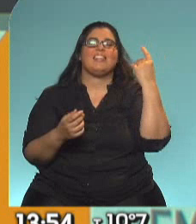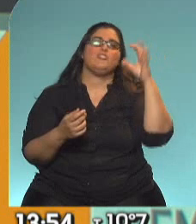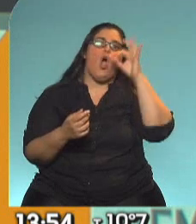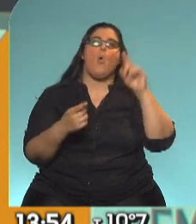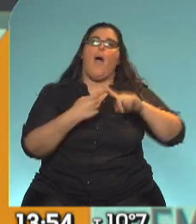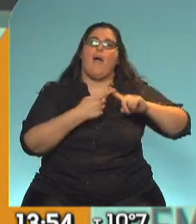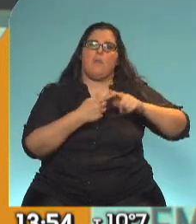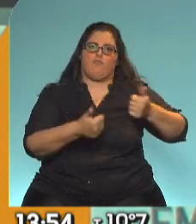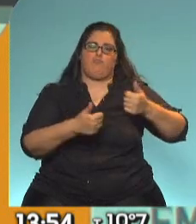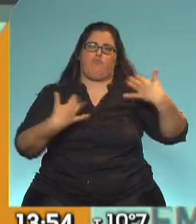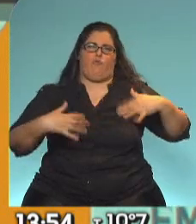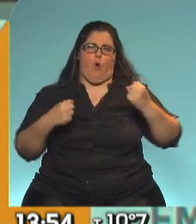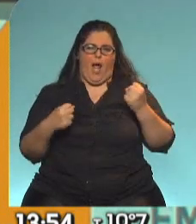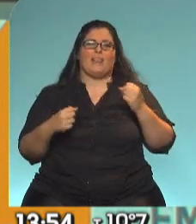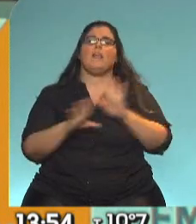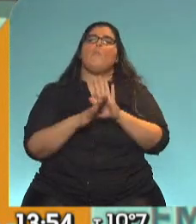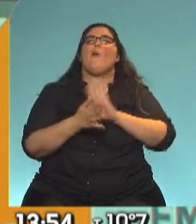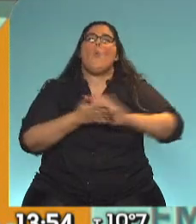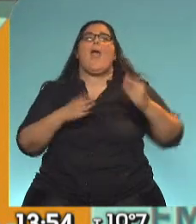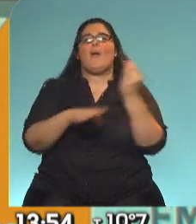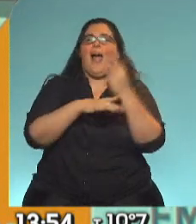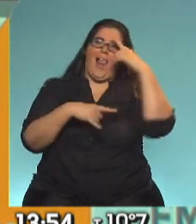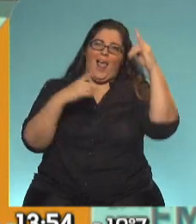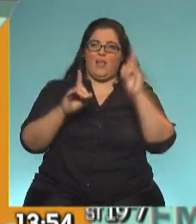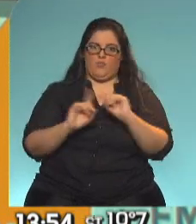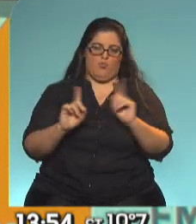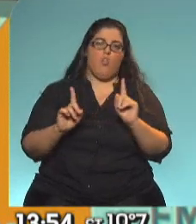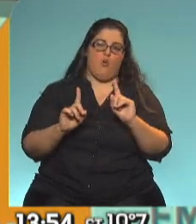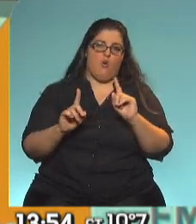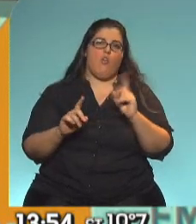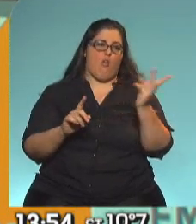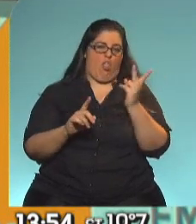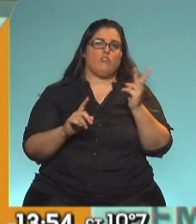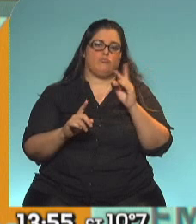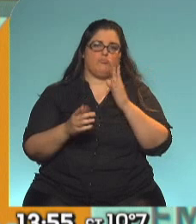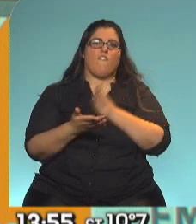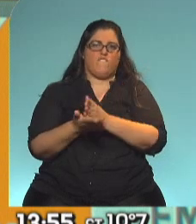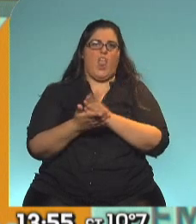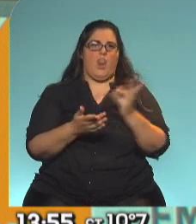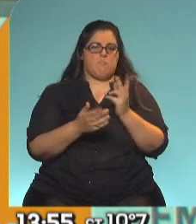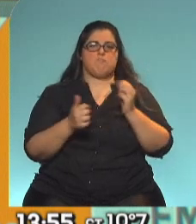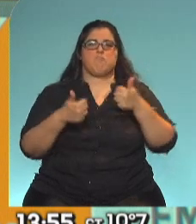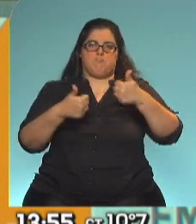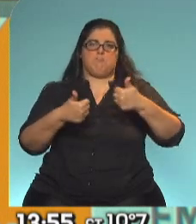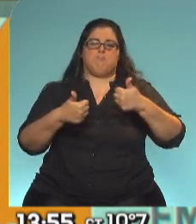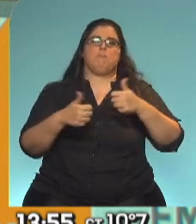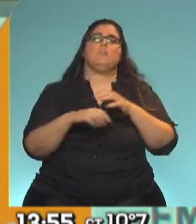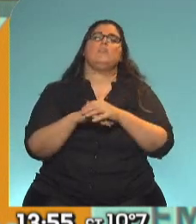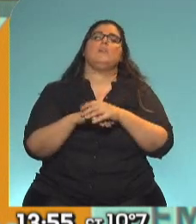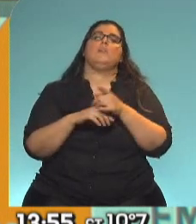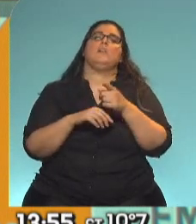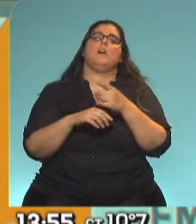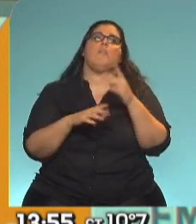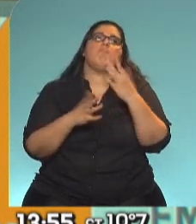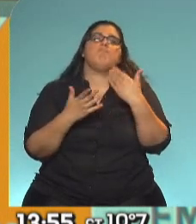gente que no viene de manera improvisada, sino que se presentan como leales, y uno pensaría que no van a generar ningún tipo de